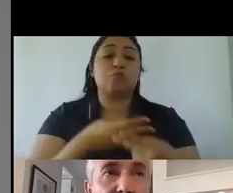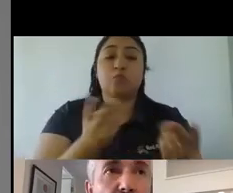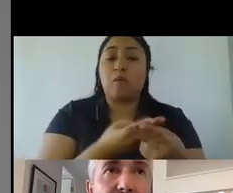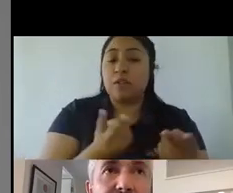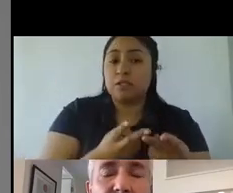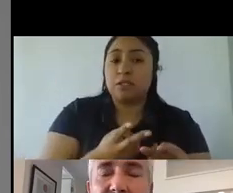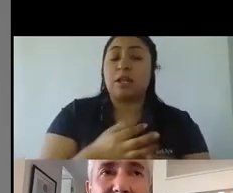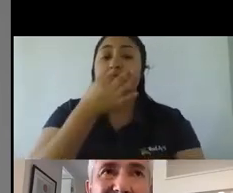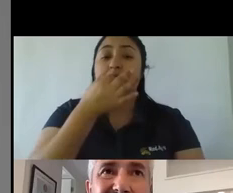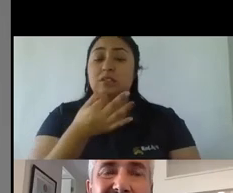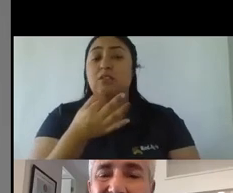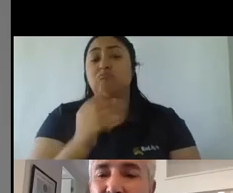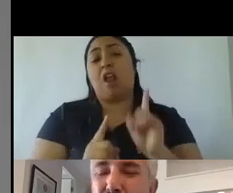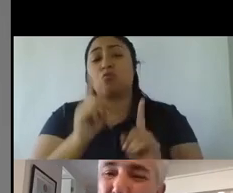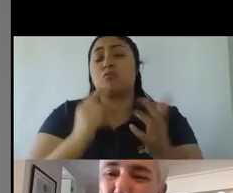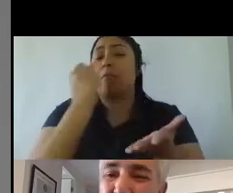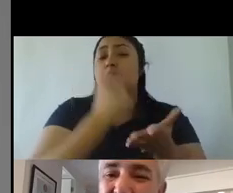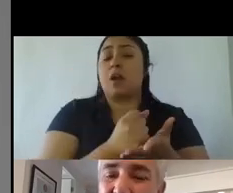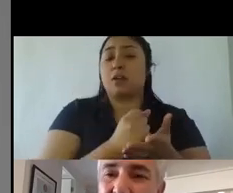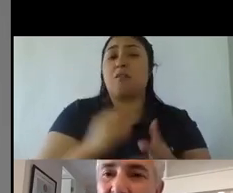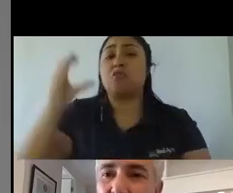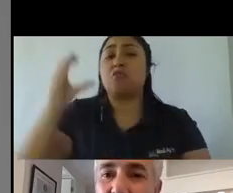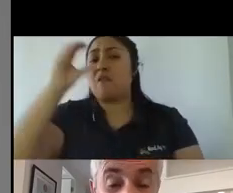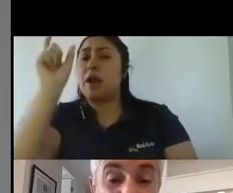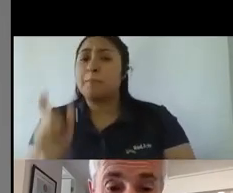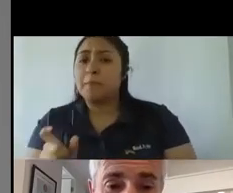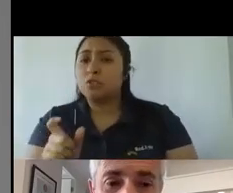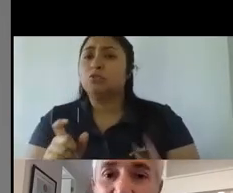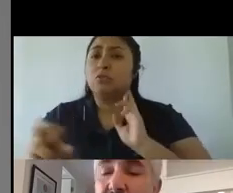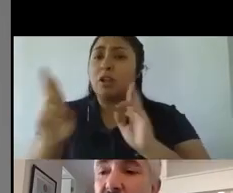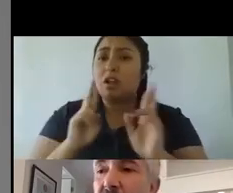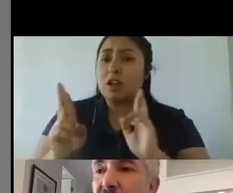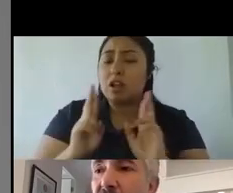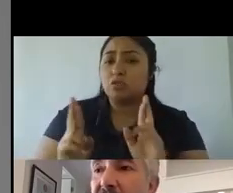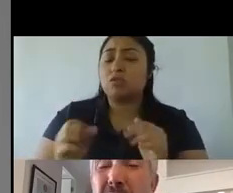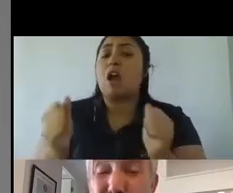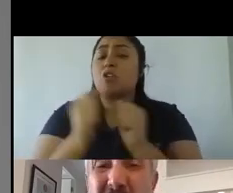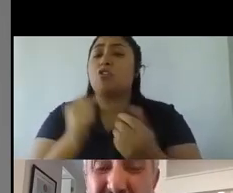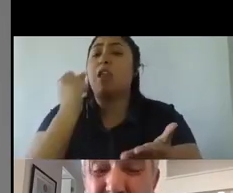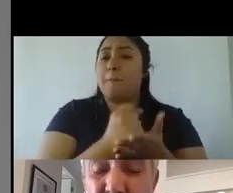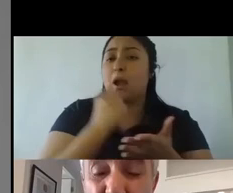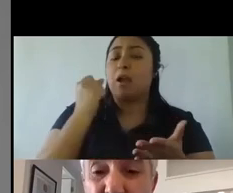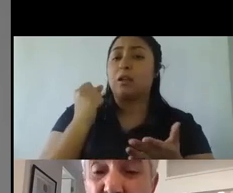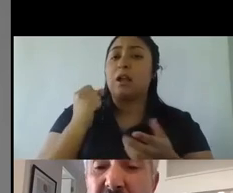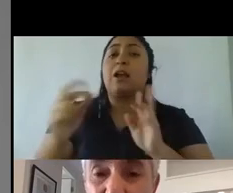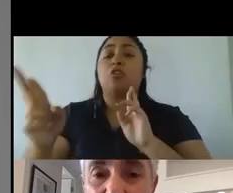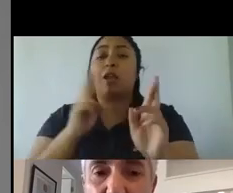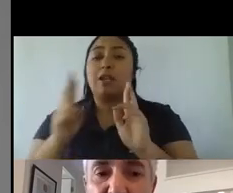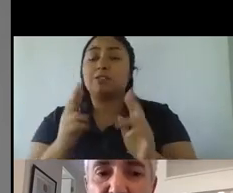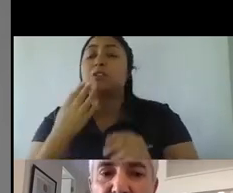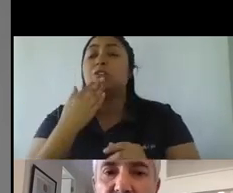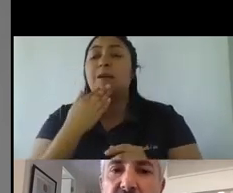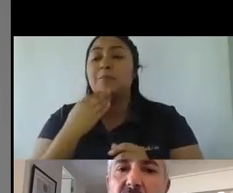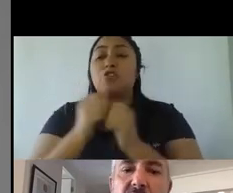voy a buscar quizá a gente que tenga mucho más que ver con la marca que tenga mucho más que ver también con las personas que están